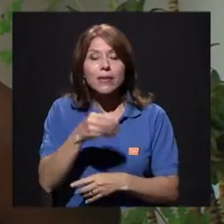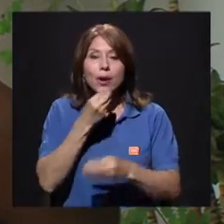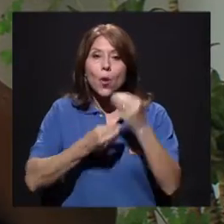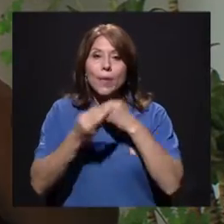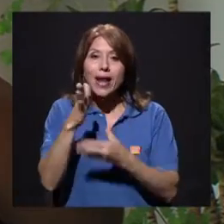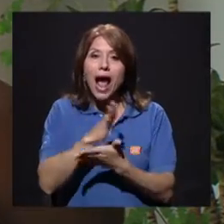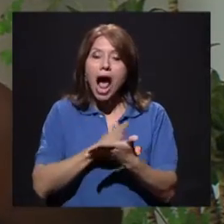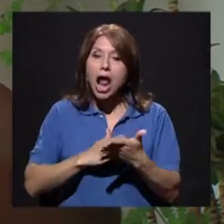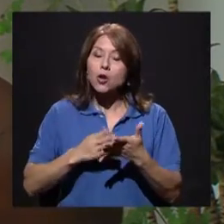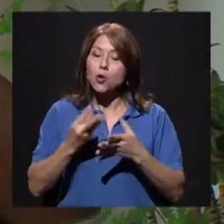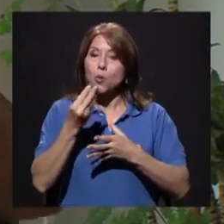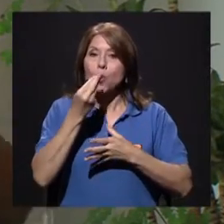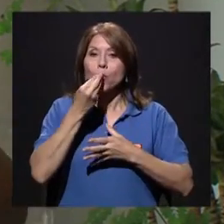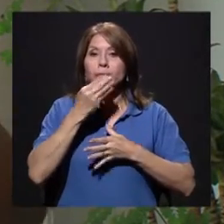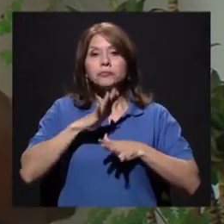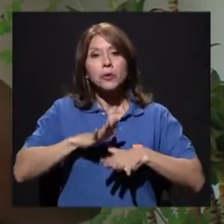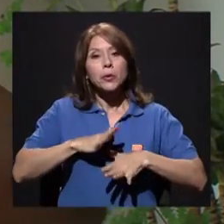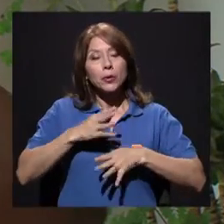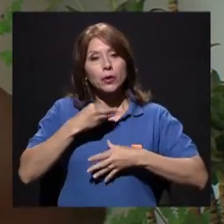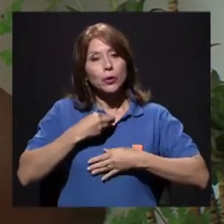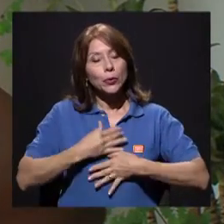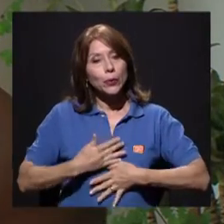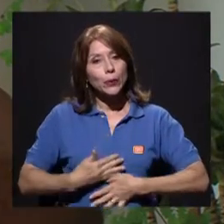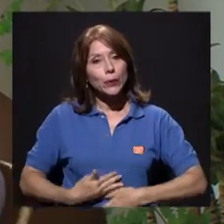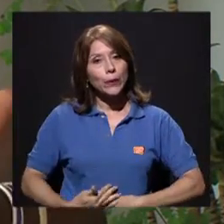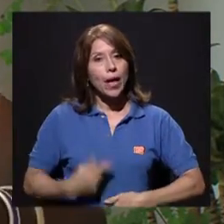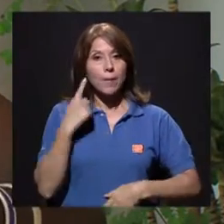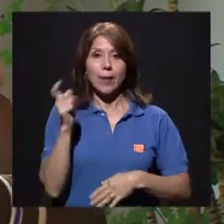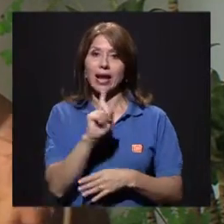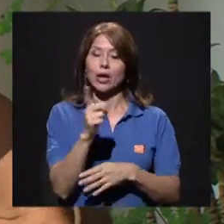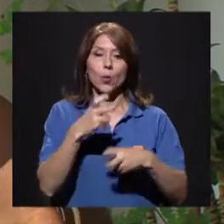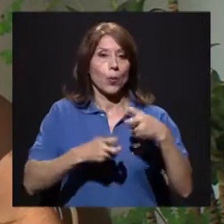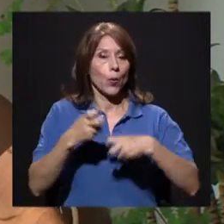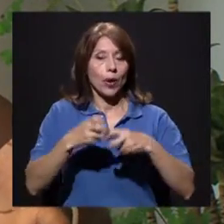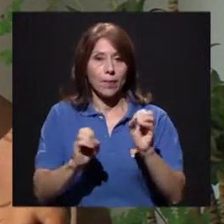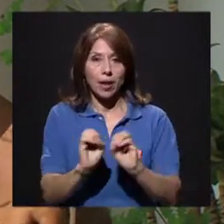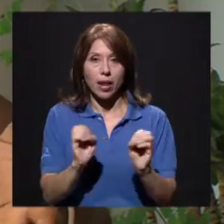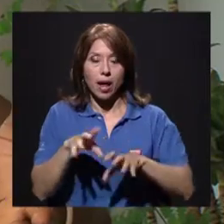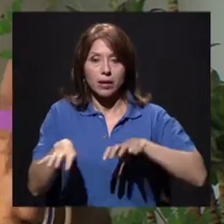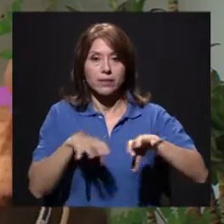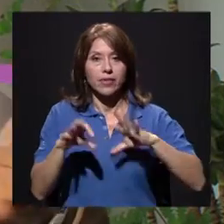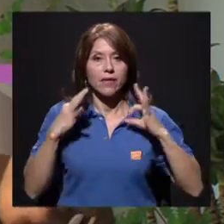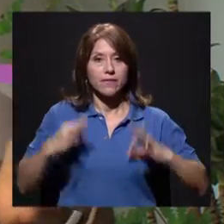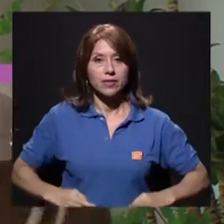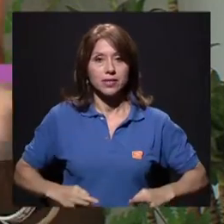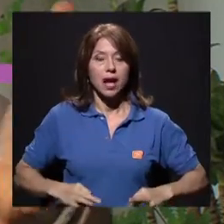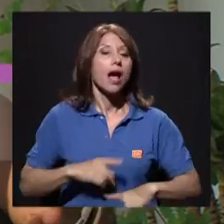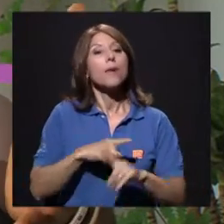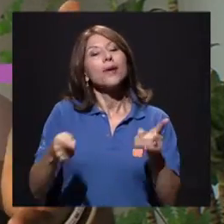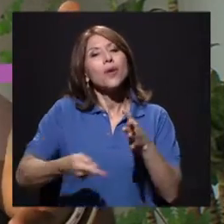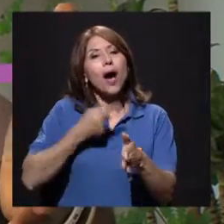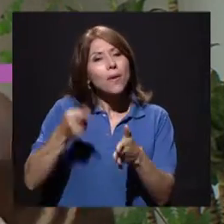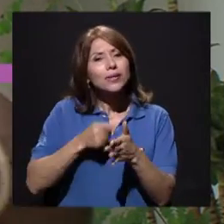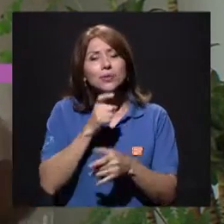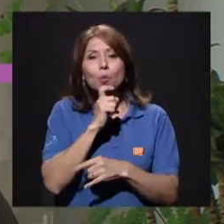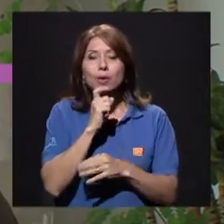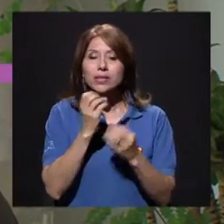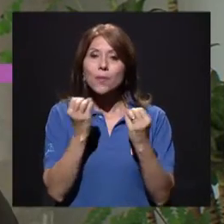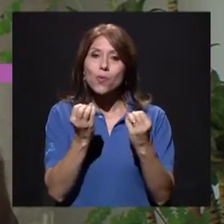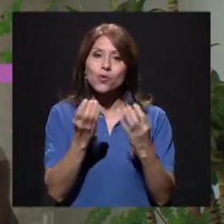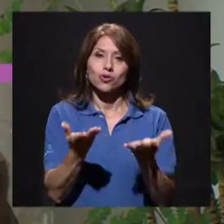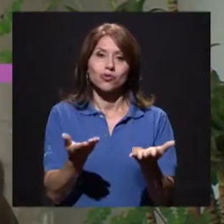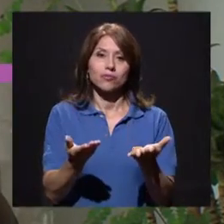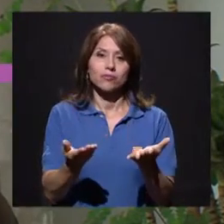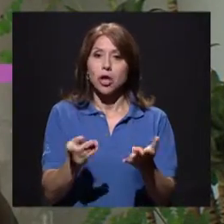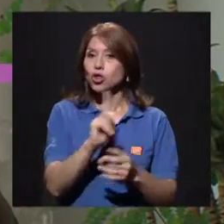producir alguna molestia durante la actividad física. Pero a veces eso cuesta mucho. Porque a veces no todos somos deportistas, no todos